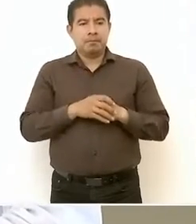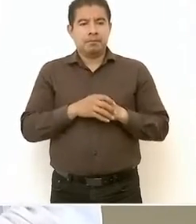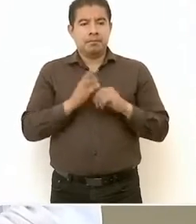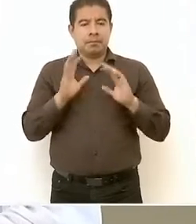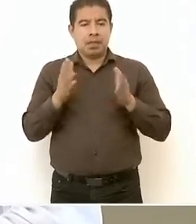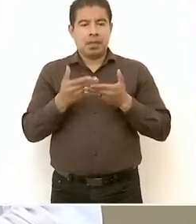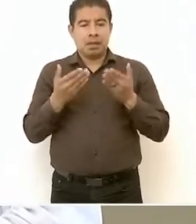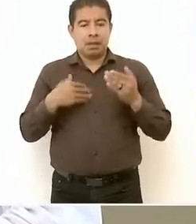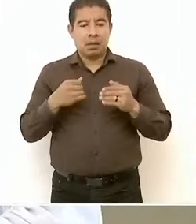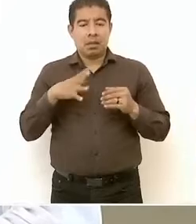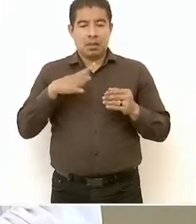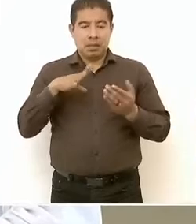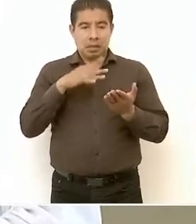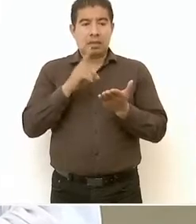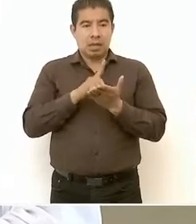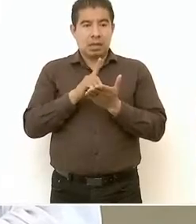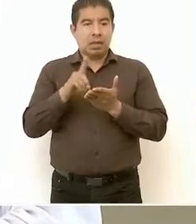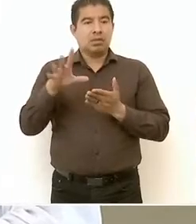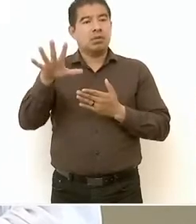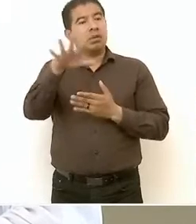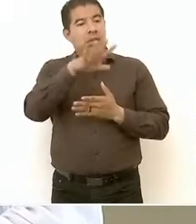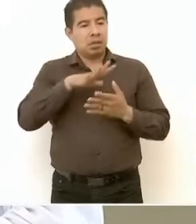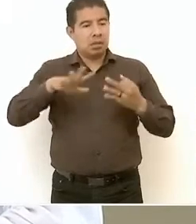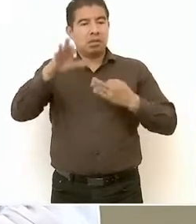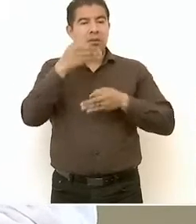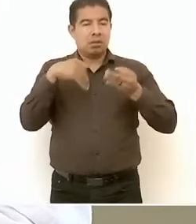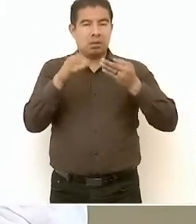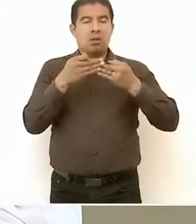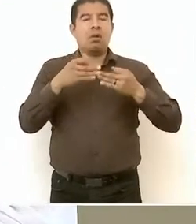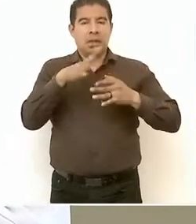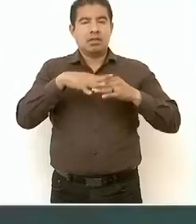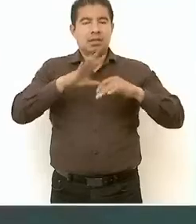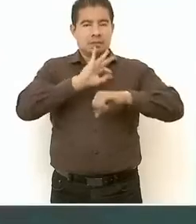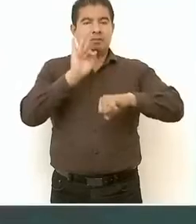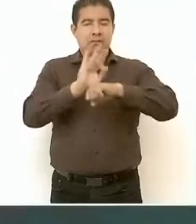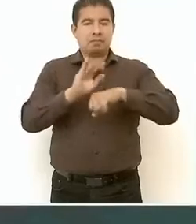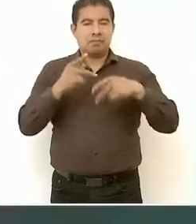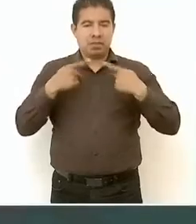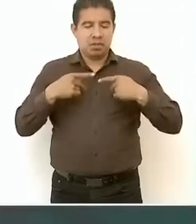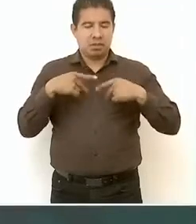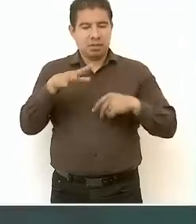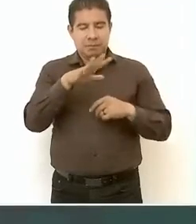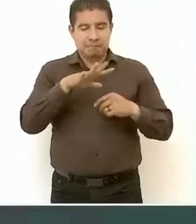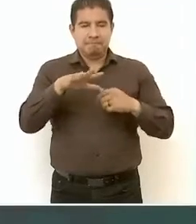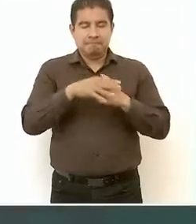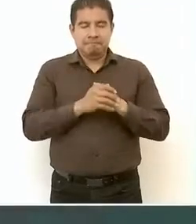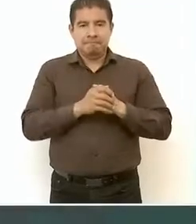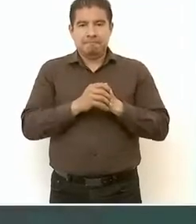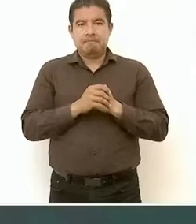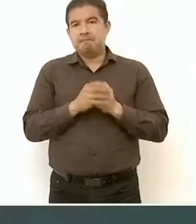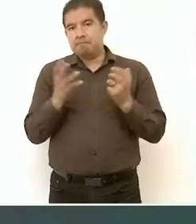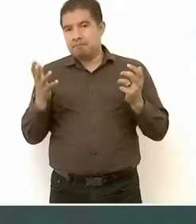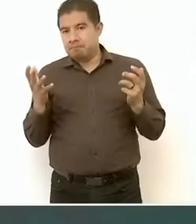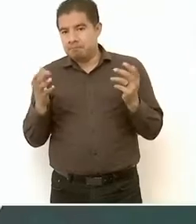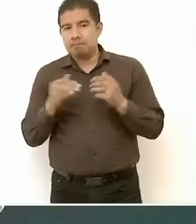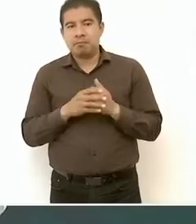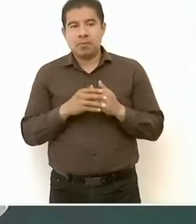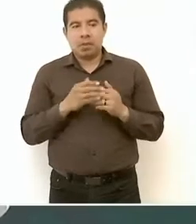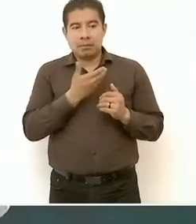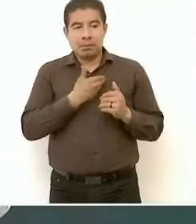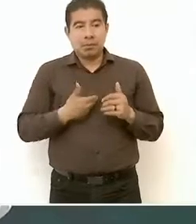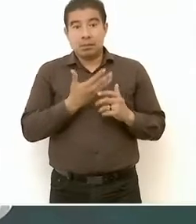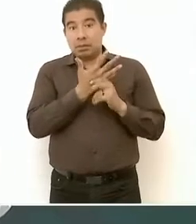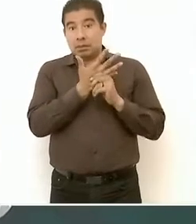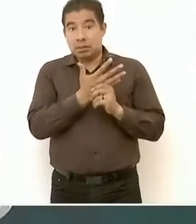seguro para todas y para todos. Por eso, como bien dice el presidente, para que a todos